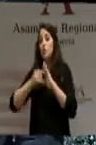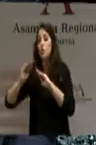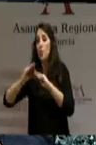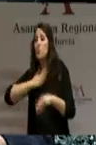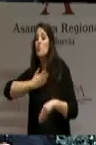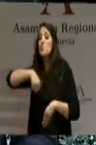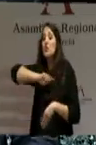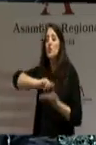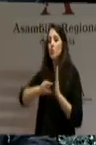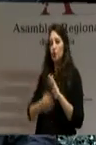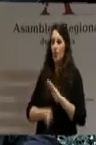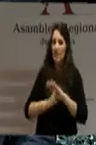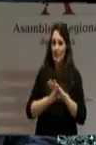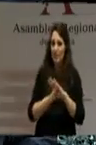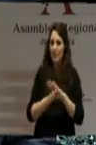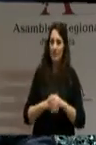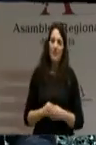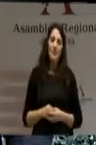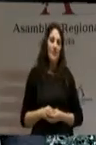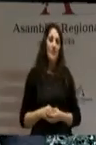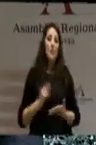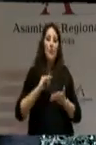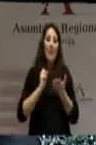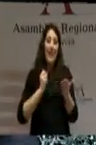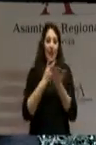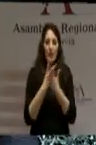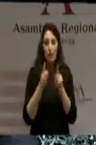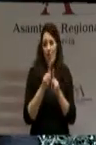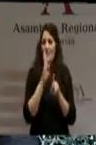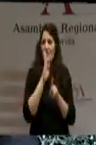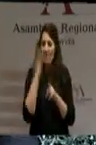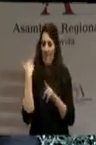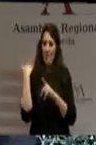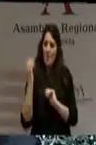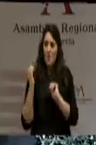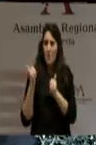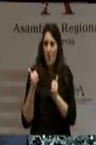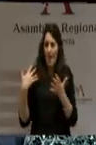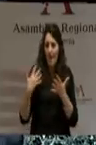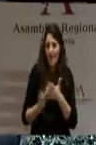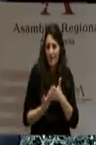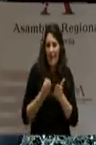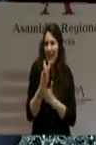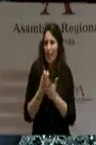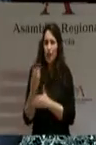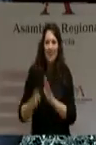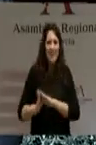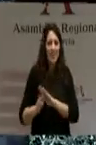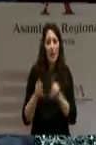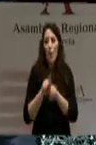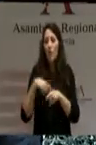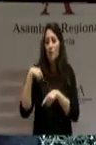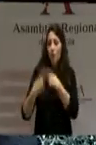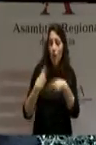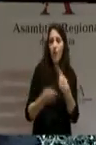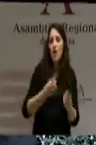permanece. Permanece en los grandes retos que ha impulsado y que son los mismos que nos mueven cada día a las